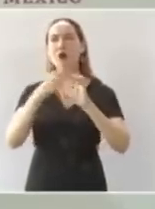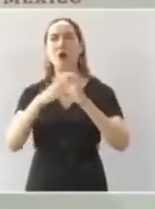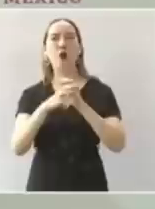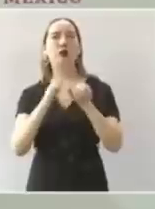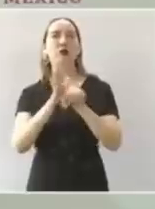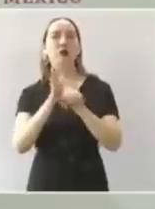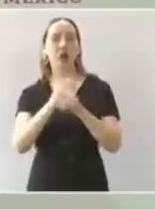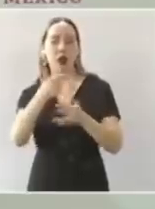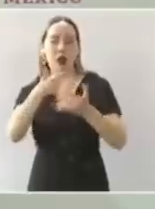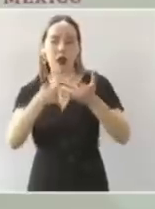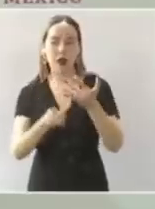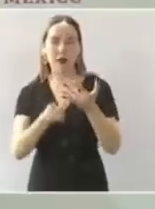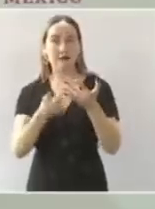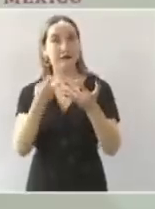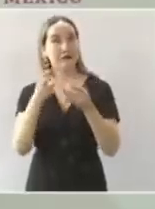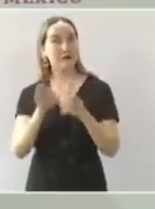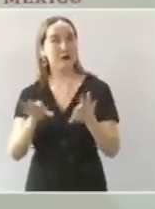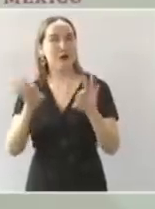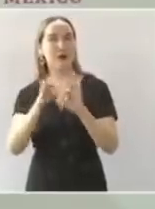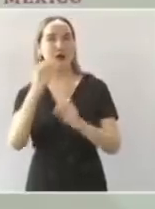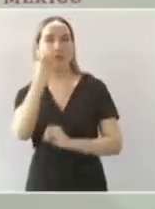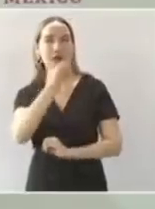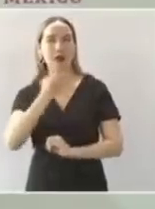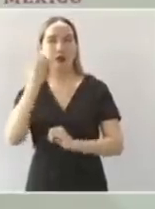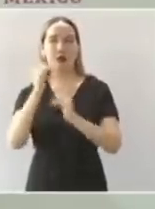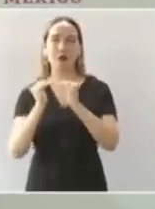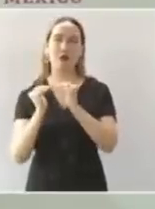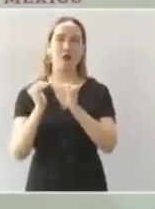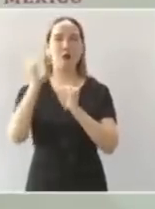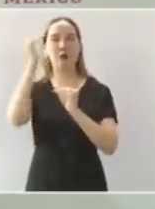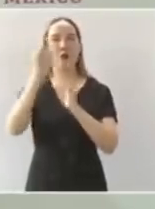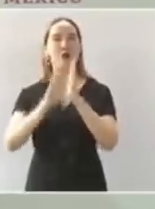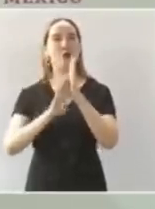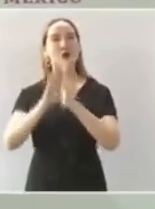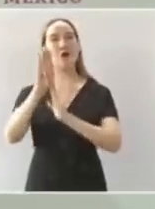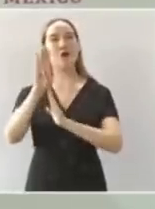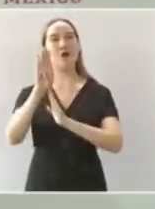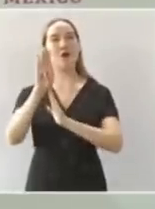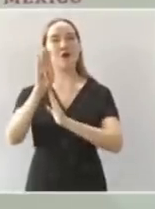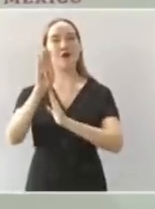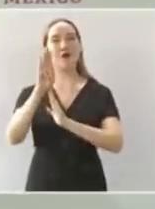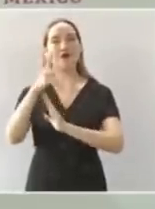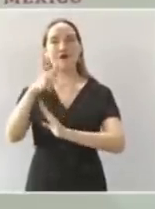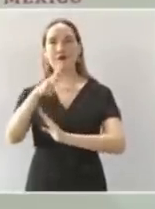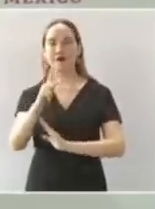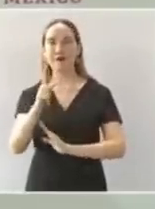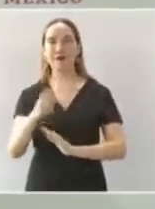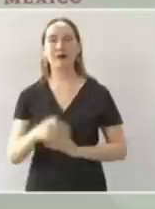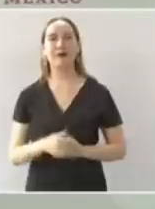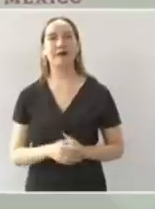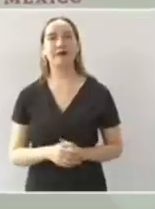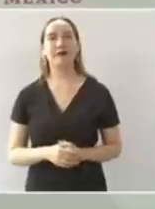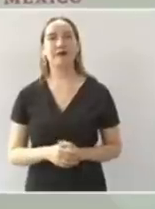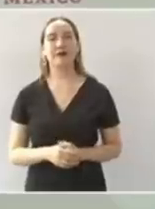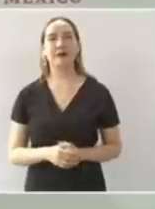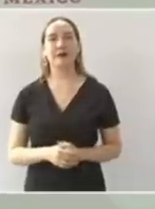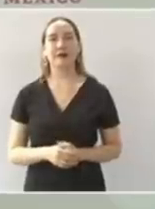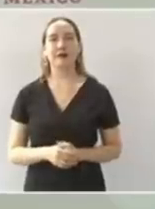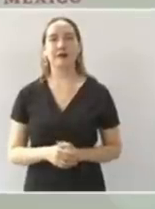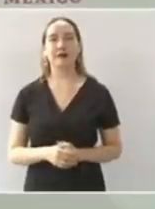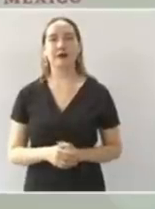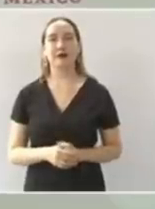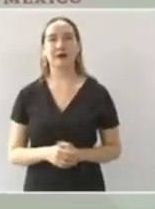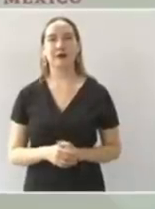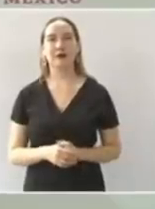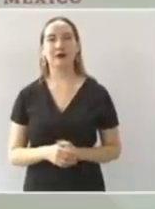planteles educativos no pasar esos apoyos por tantas instancias de